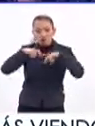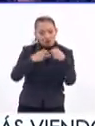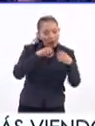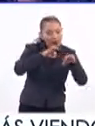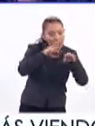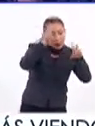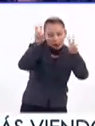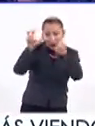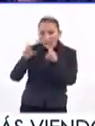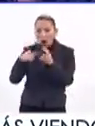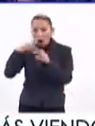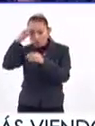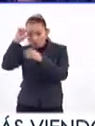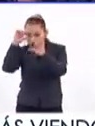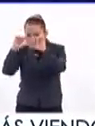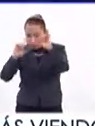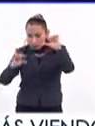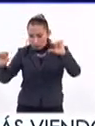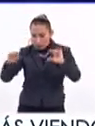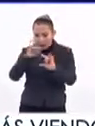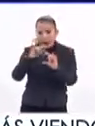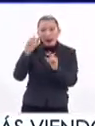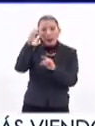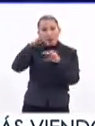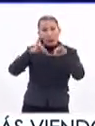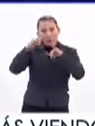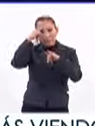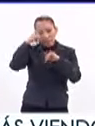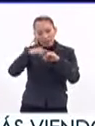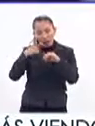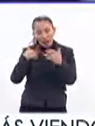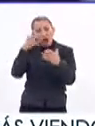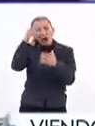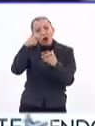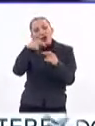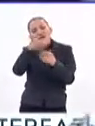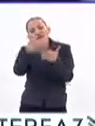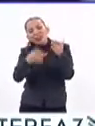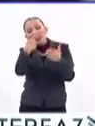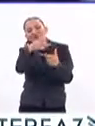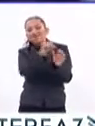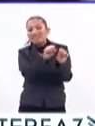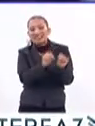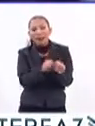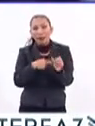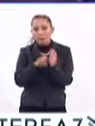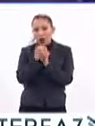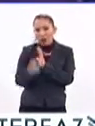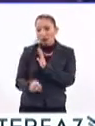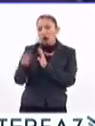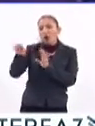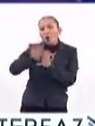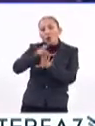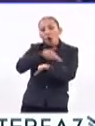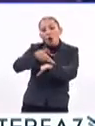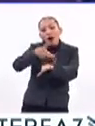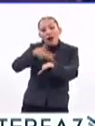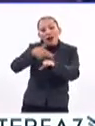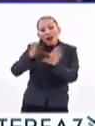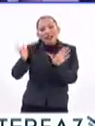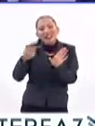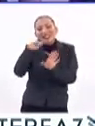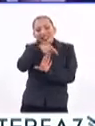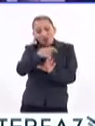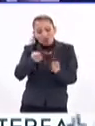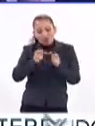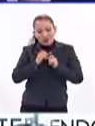de trabajo y mapas mentales, los mediadores llegaron a un acuerdo sobre lo que falta en sus salas, cómo lo podrían solucionar y el